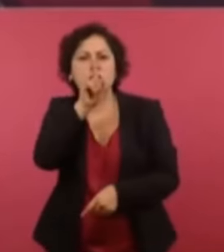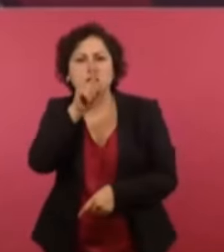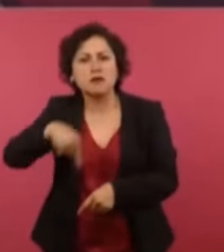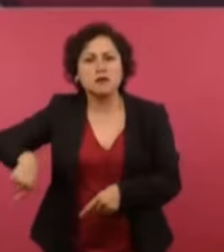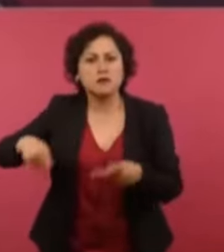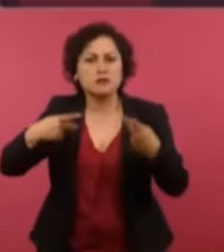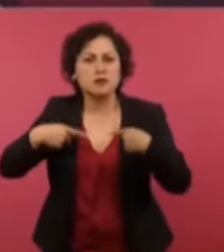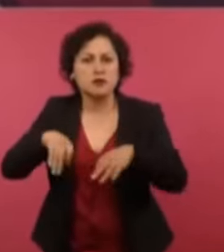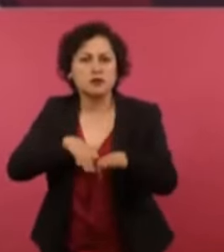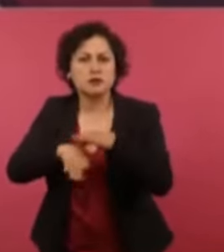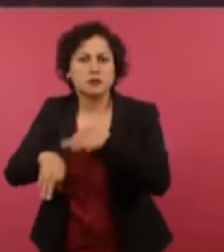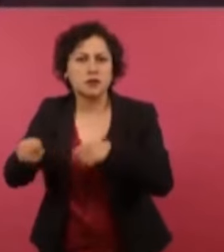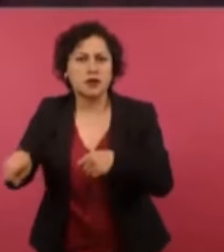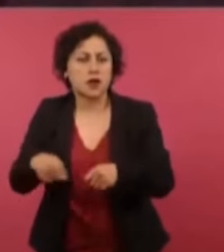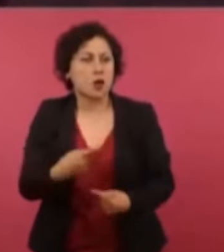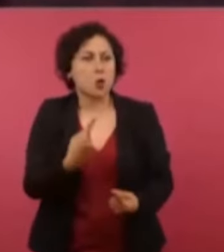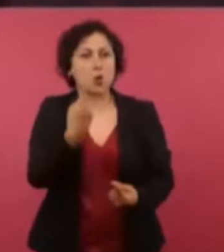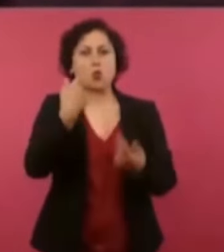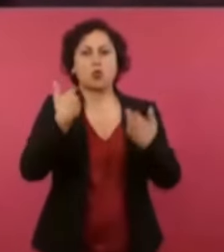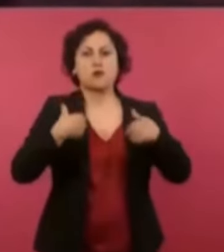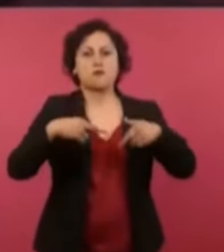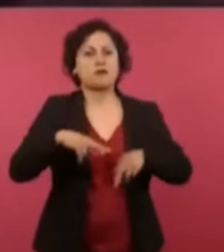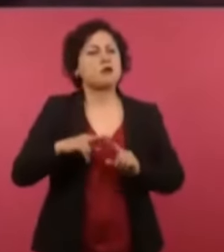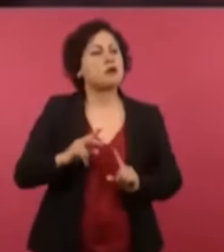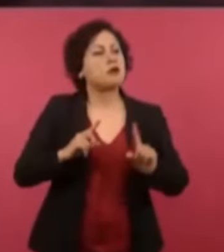trabajadores. ahora